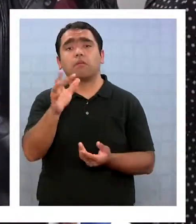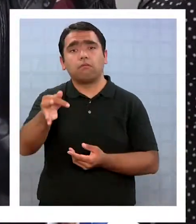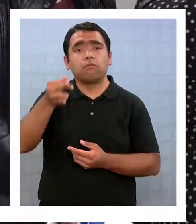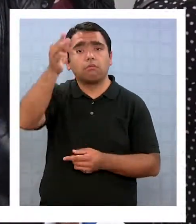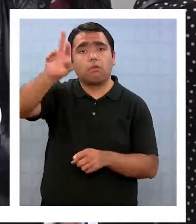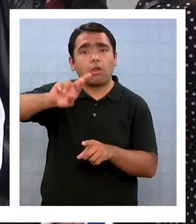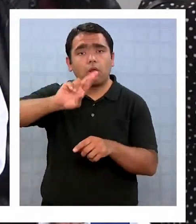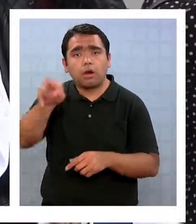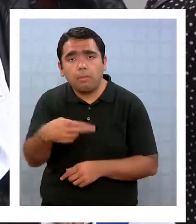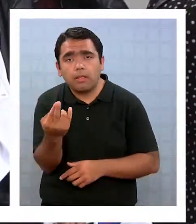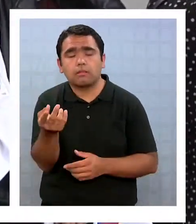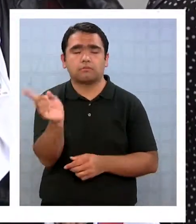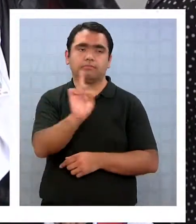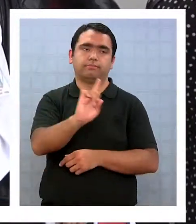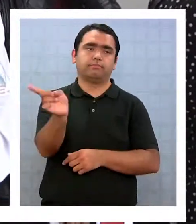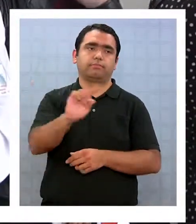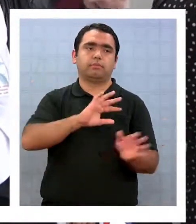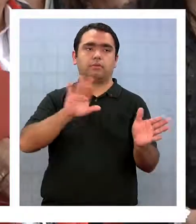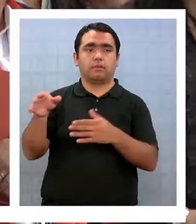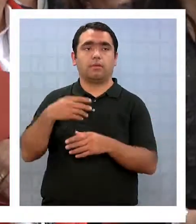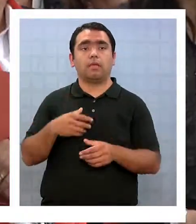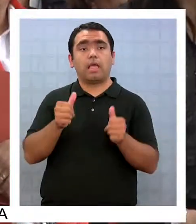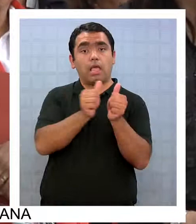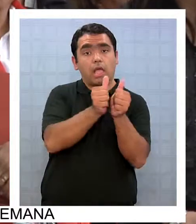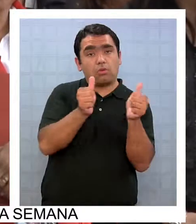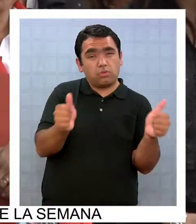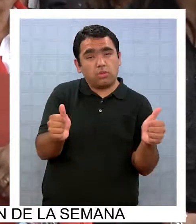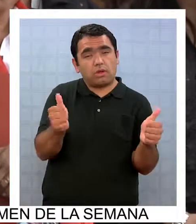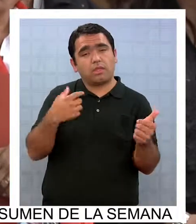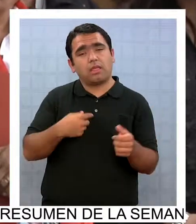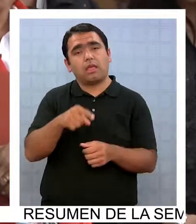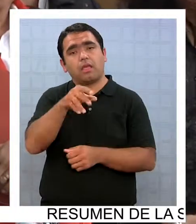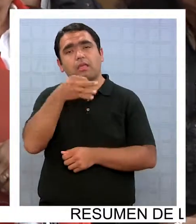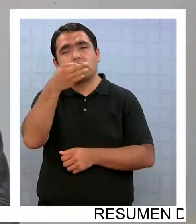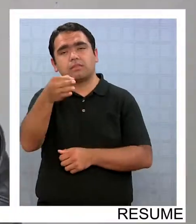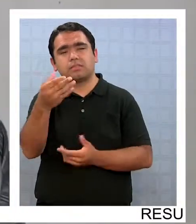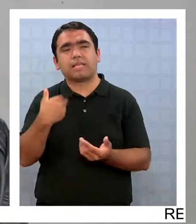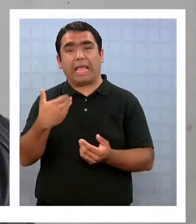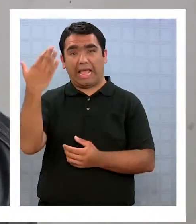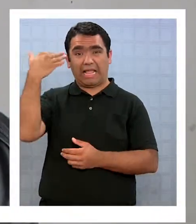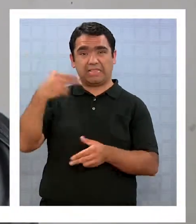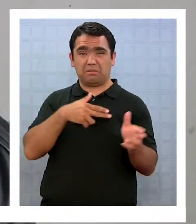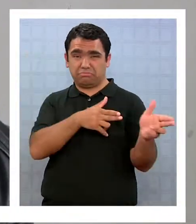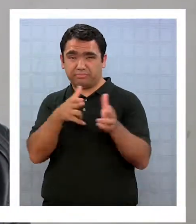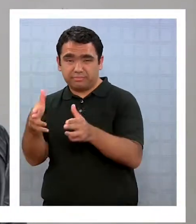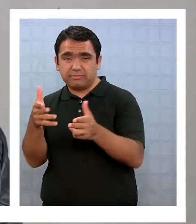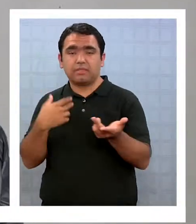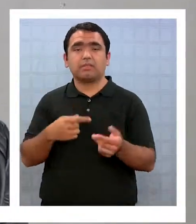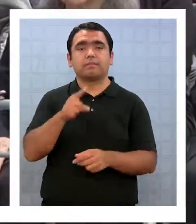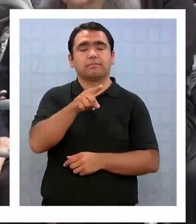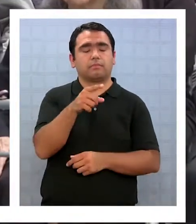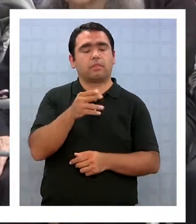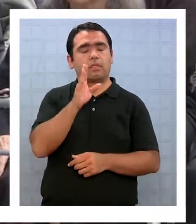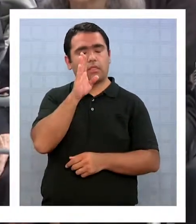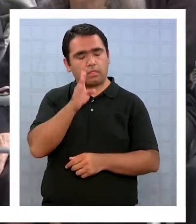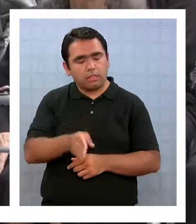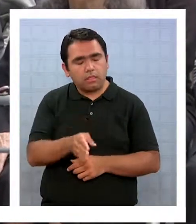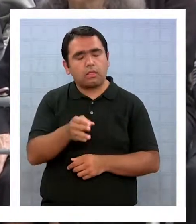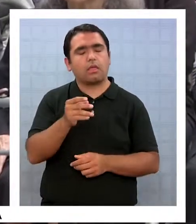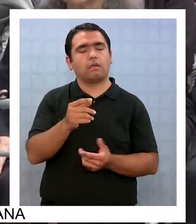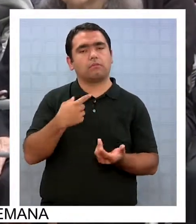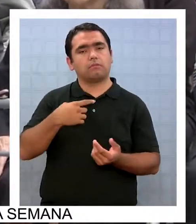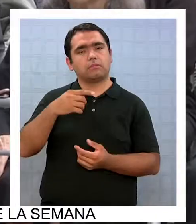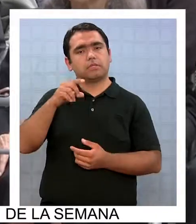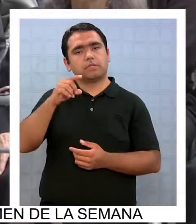suceder. A juicio de autoridades, los temas de violencia política que vivió nuestro país deben tratarse para que no se repita la historia.